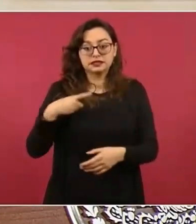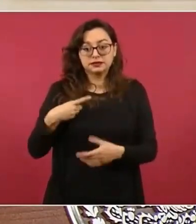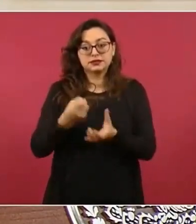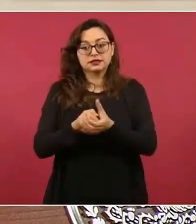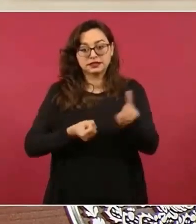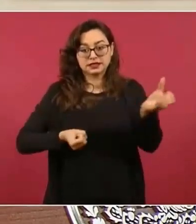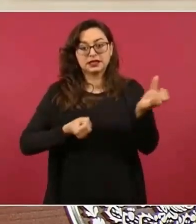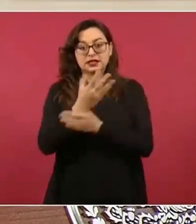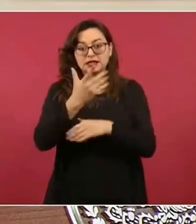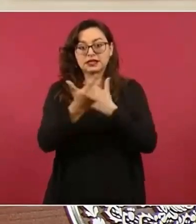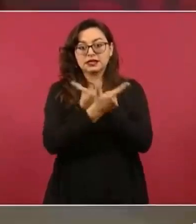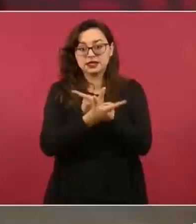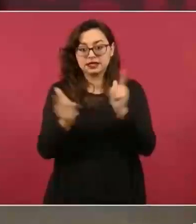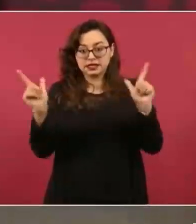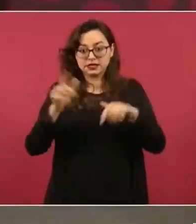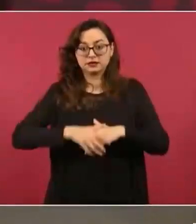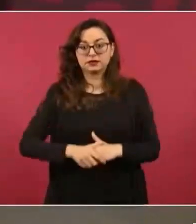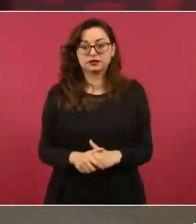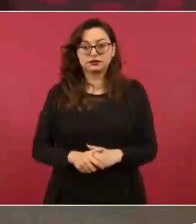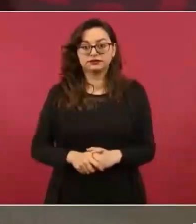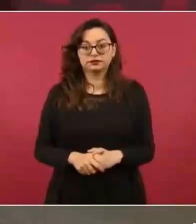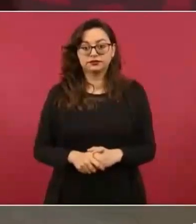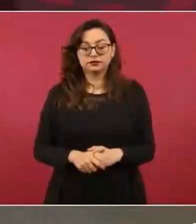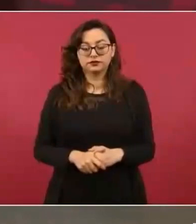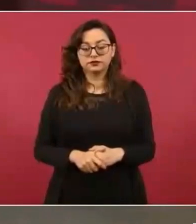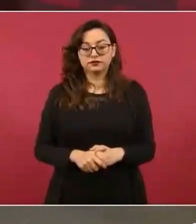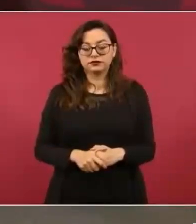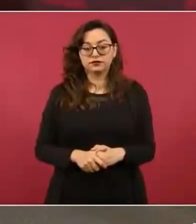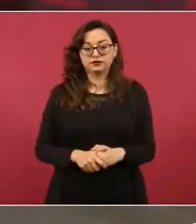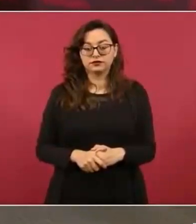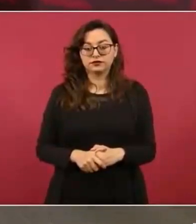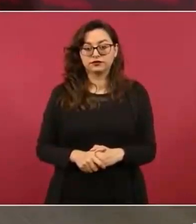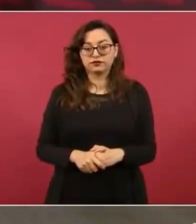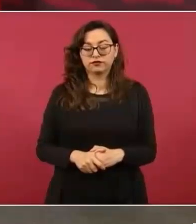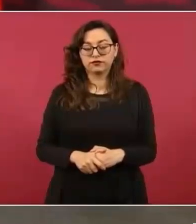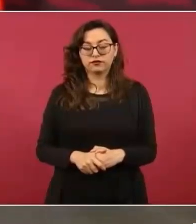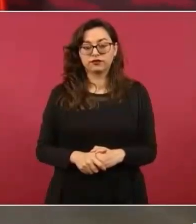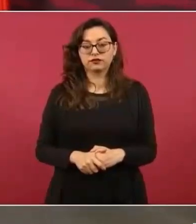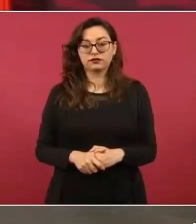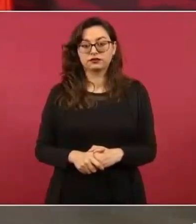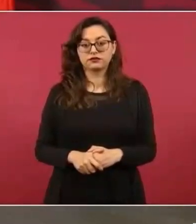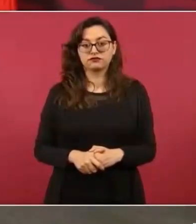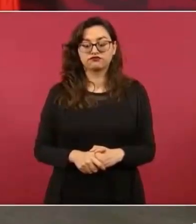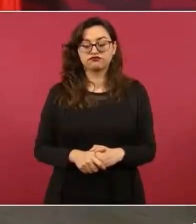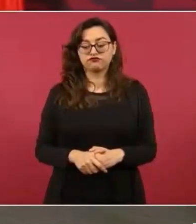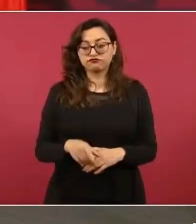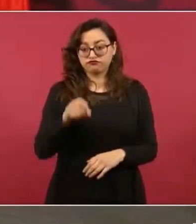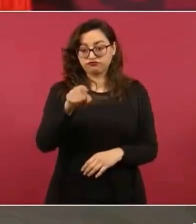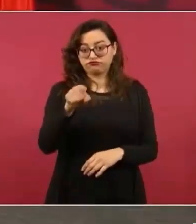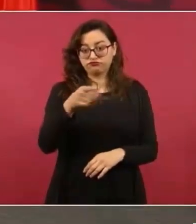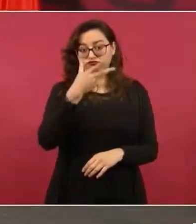Tienen preso a Sánchez, es como tener en prisión